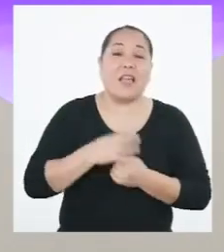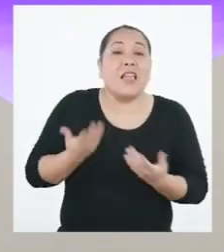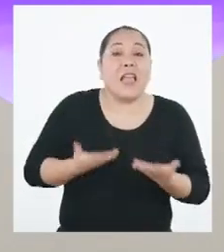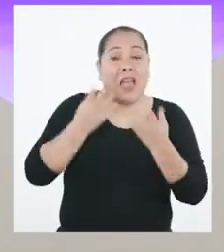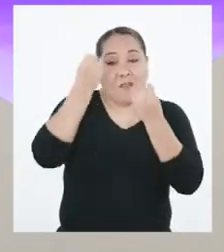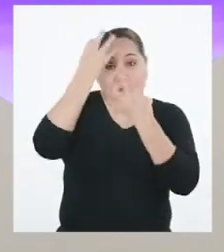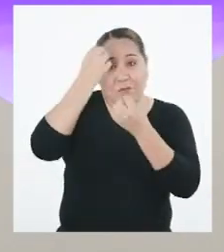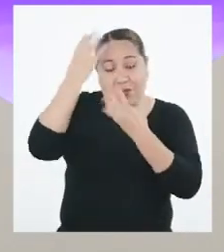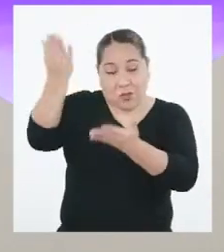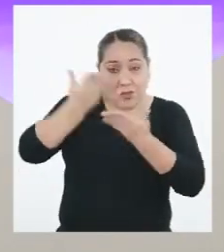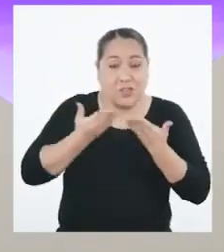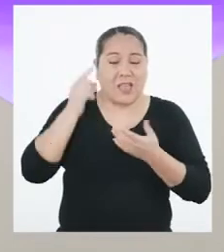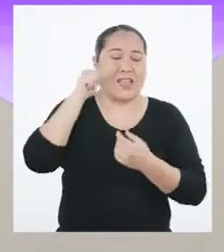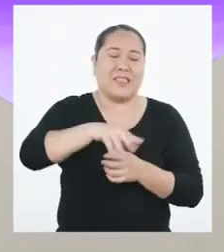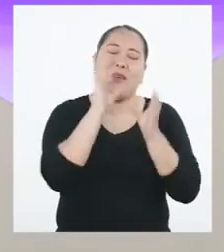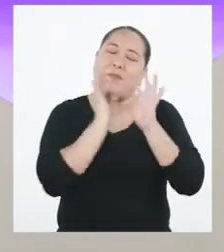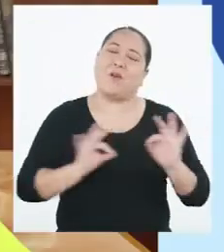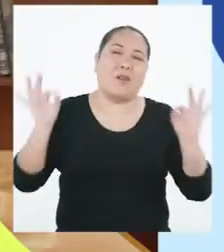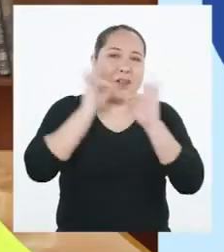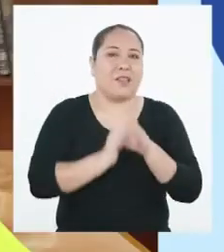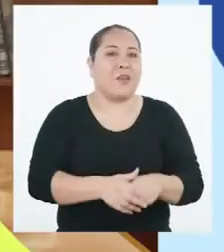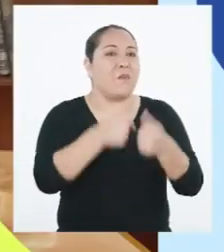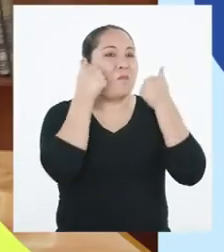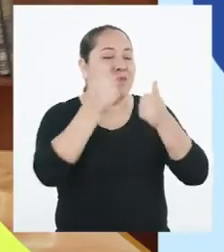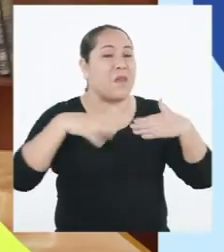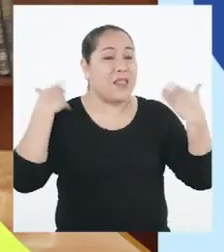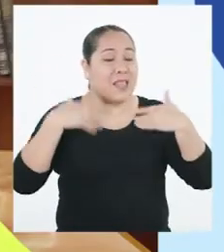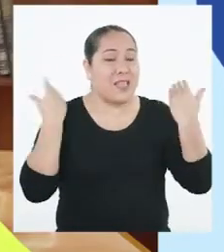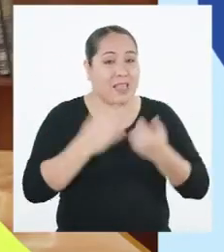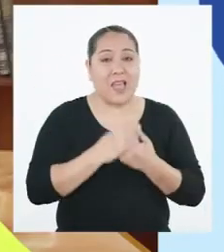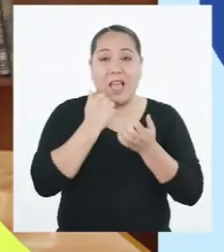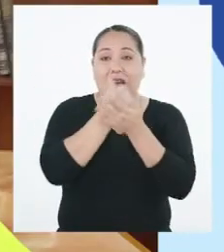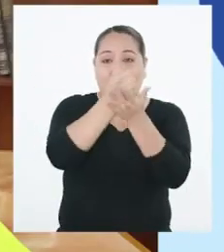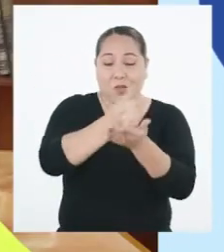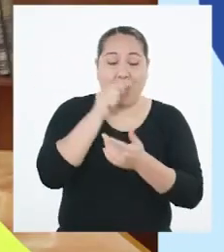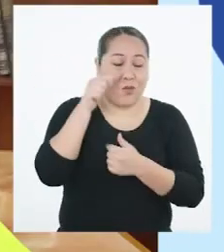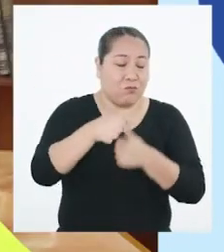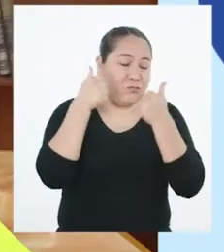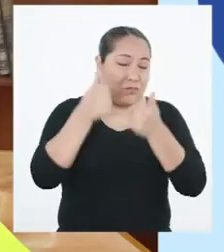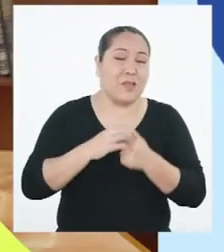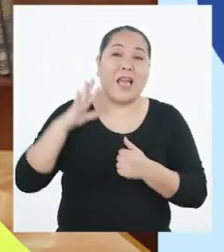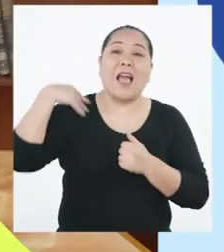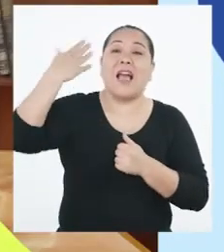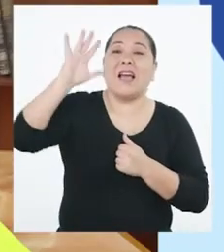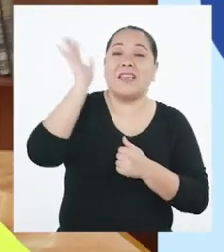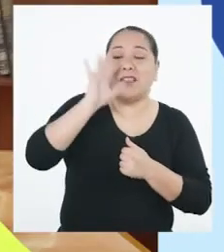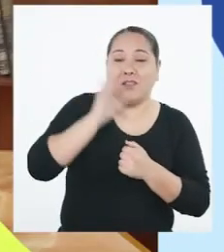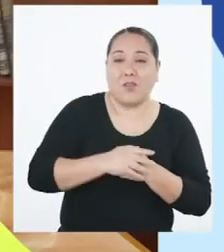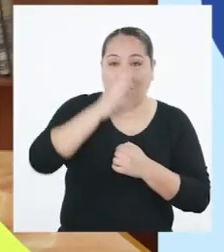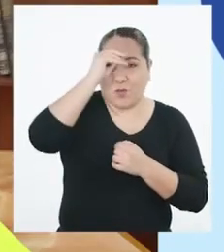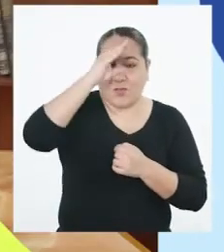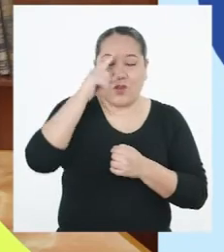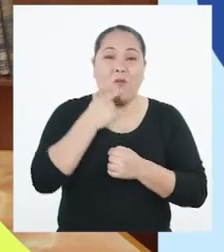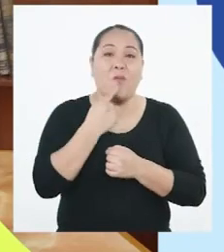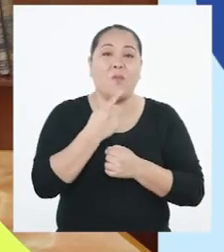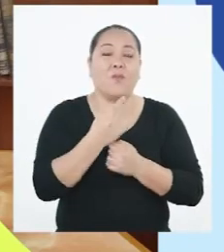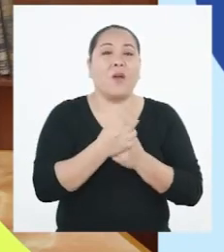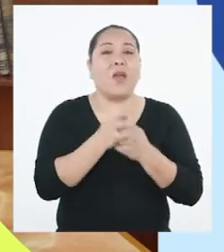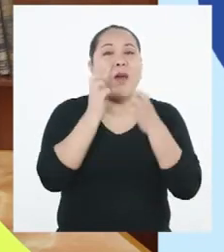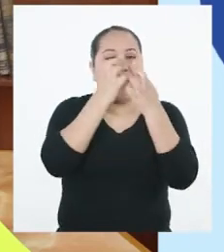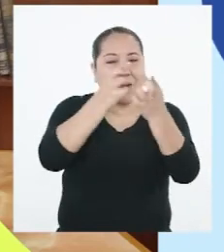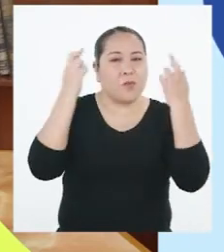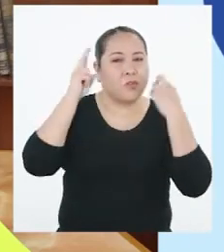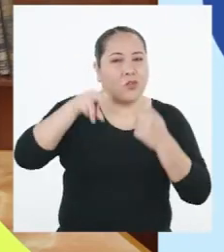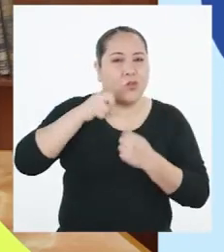La información que nos ha dado ha sido muy valiosa. Me alegra mucho haberlos ayudado. Hasta luego, chicas y chicos de la Promo